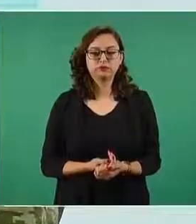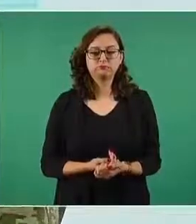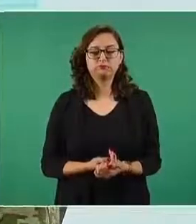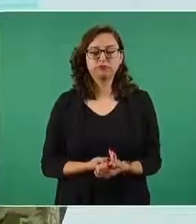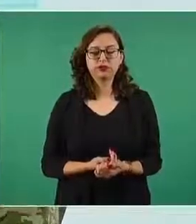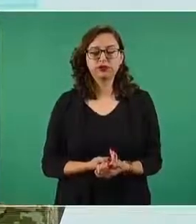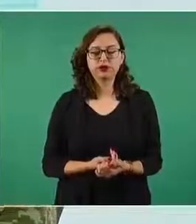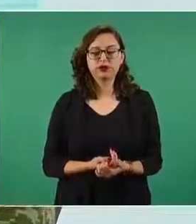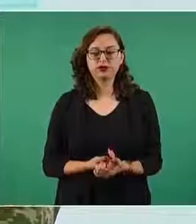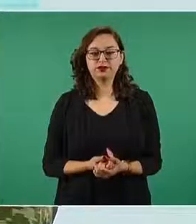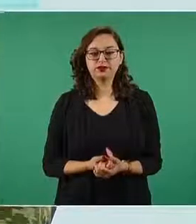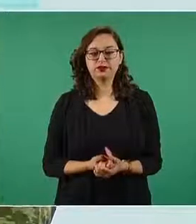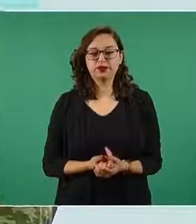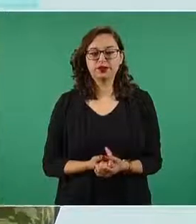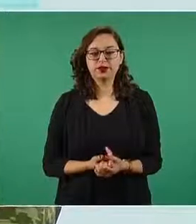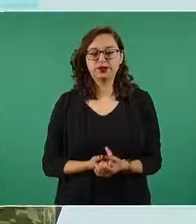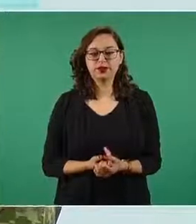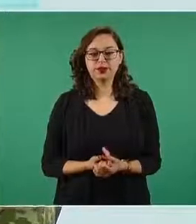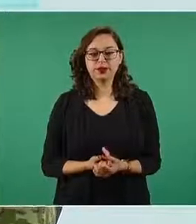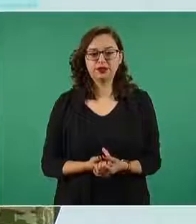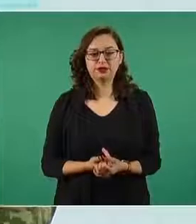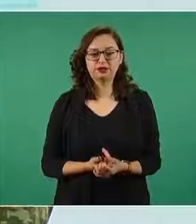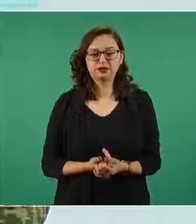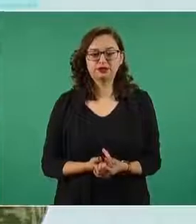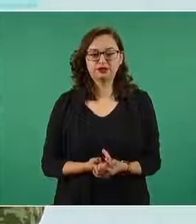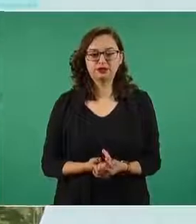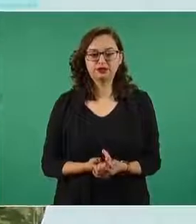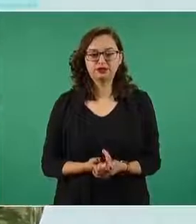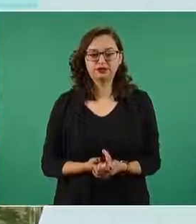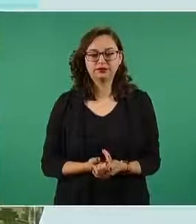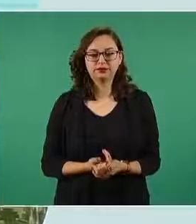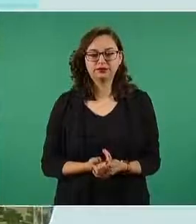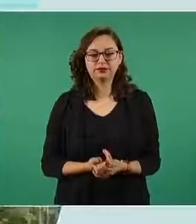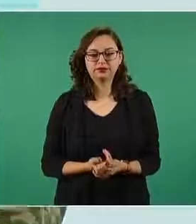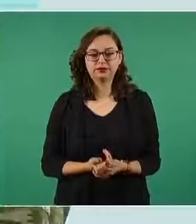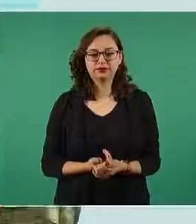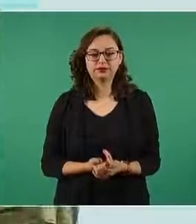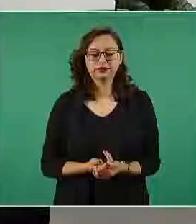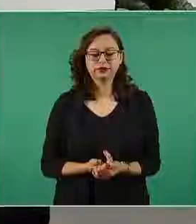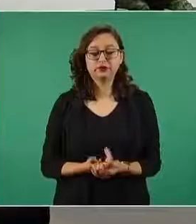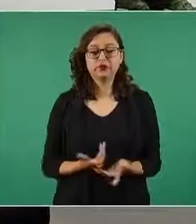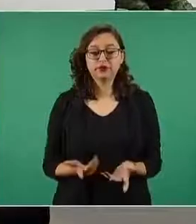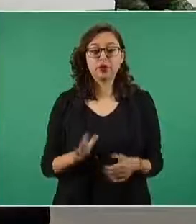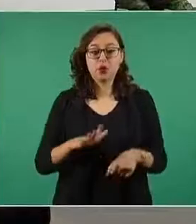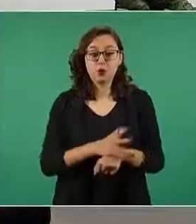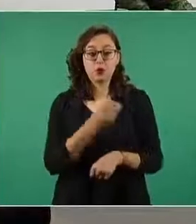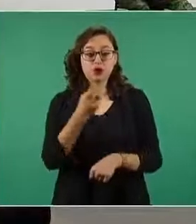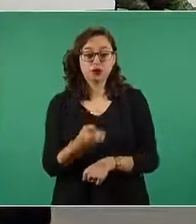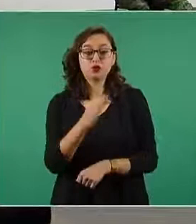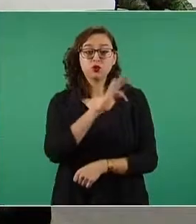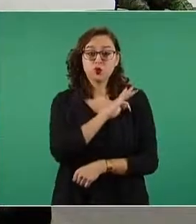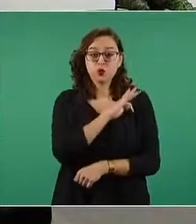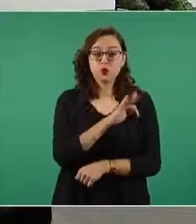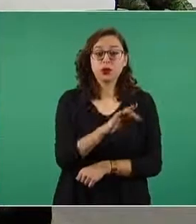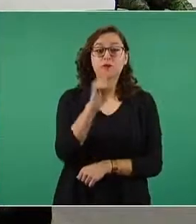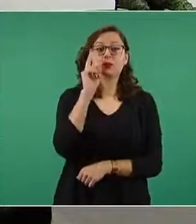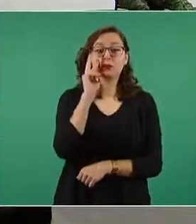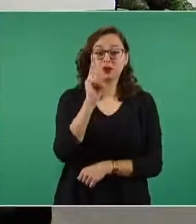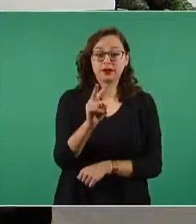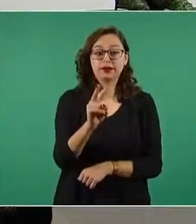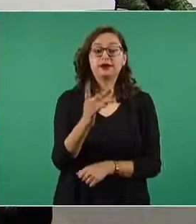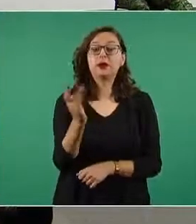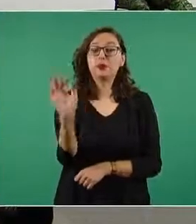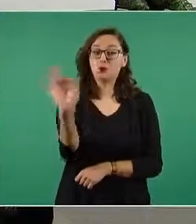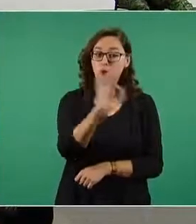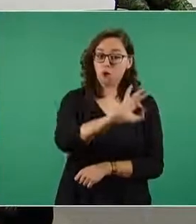las instalaciones y la infraestructura de seguridad de higiene que tenemos en nuestras obras de esta manera pueden ver cómo de la tasa